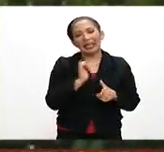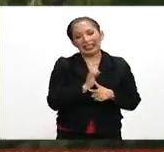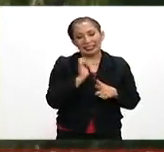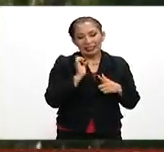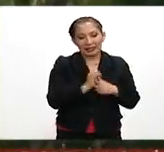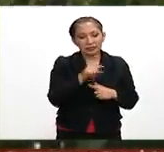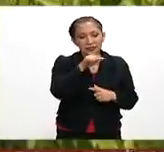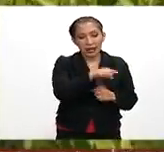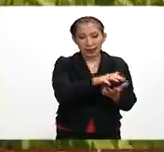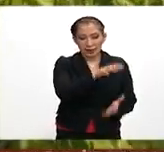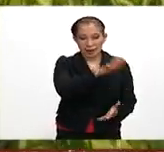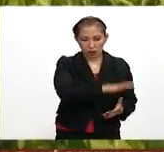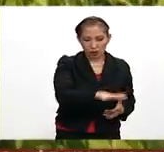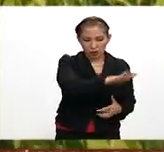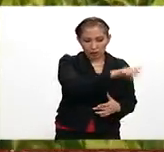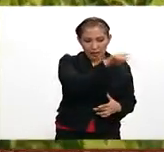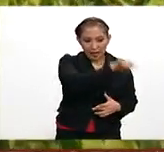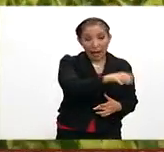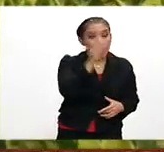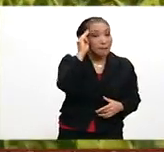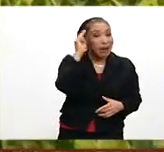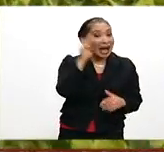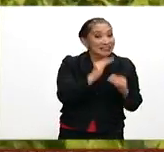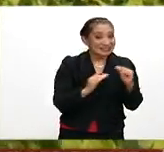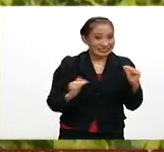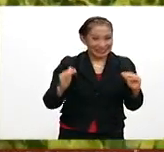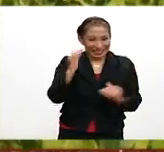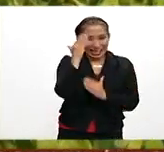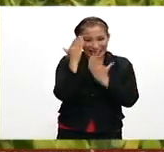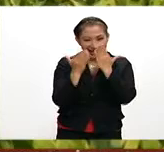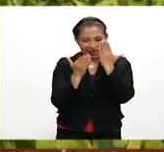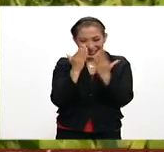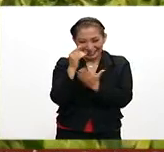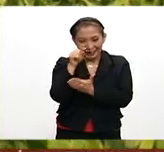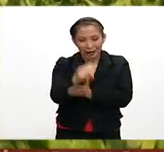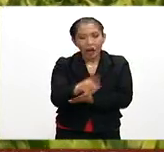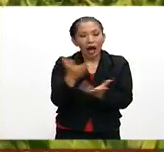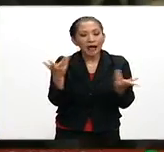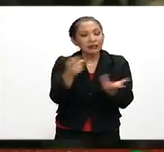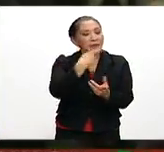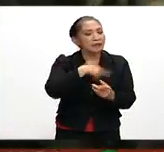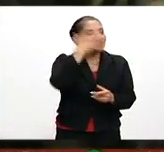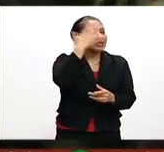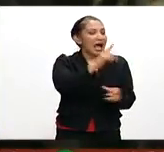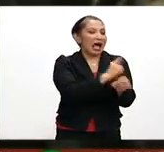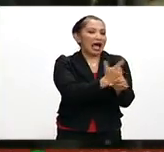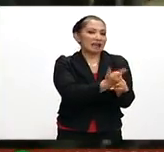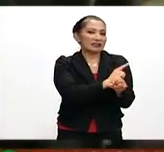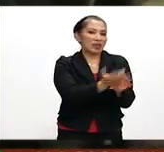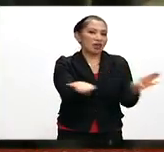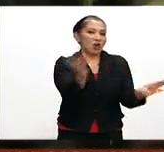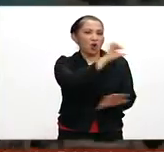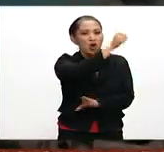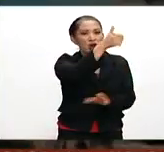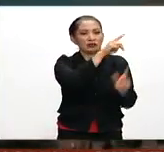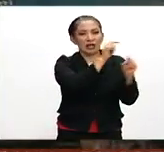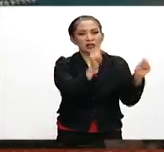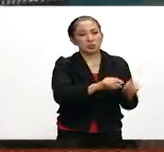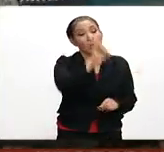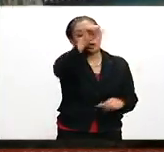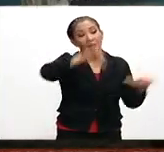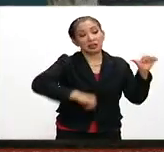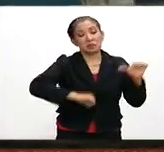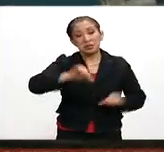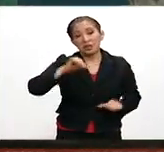generalmente ya la maestría, pues ya la realizan personas que tienen otras mil actividades